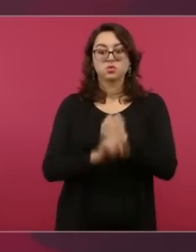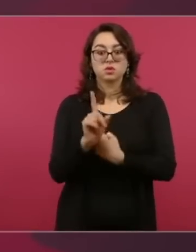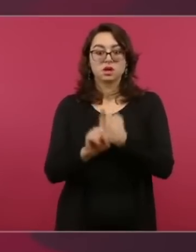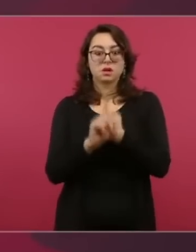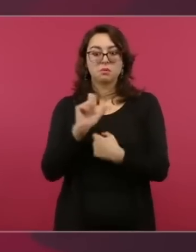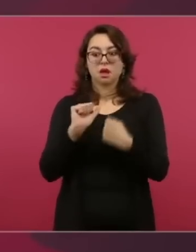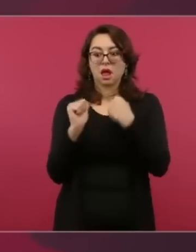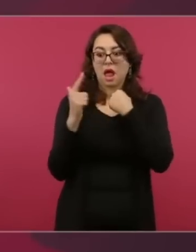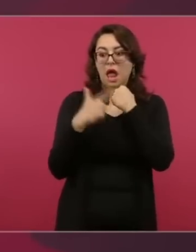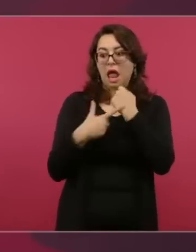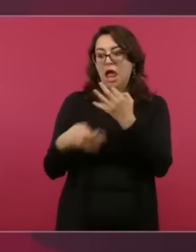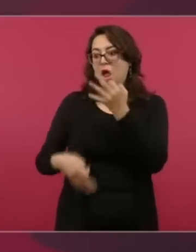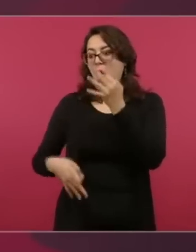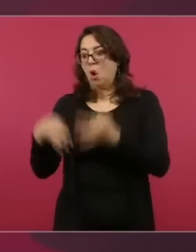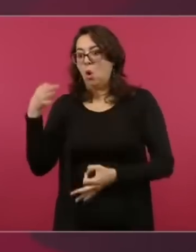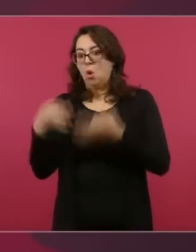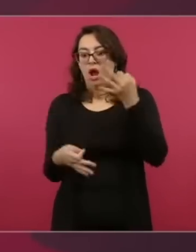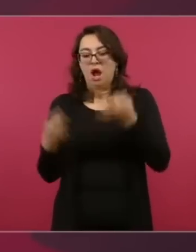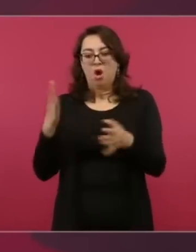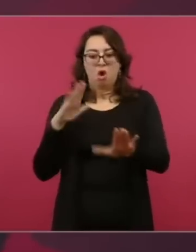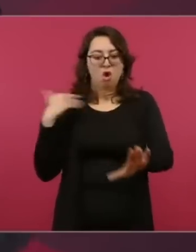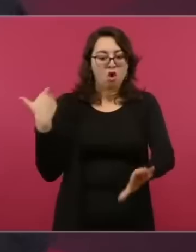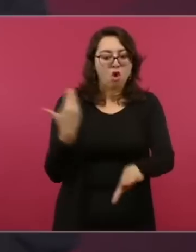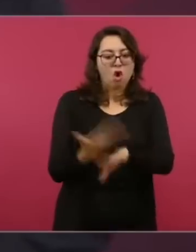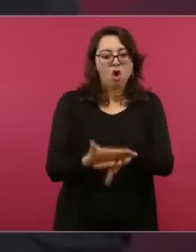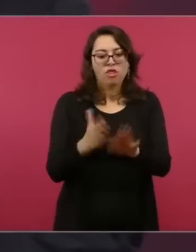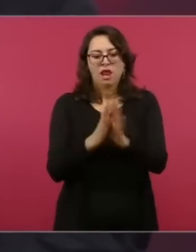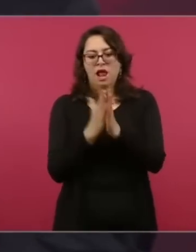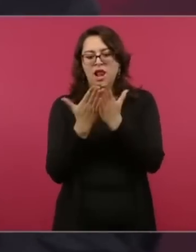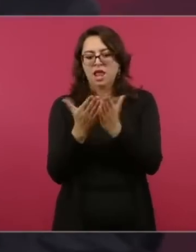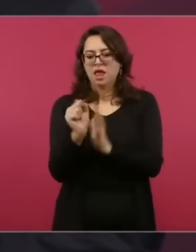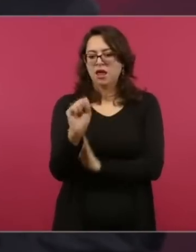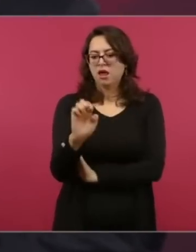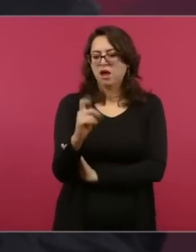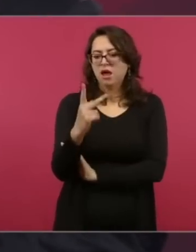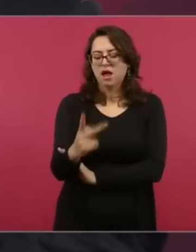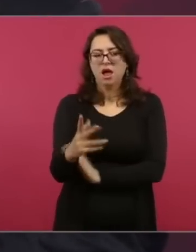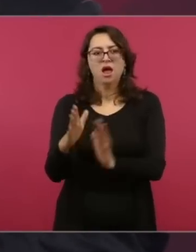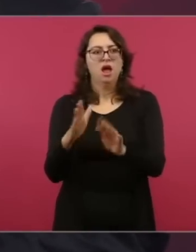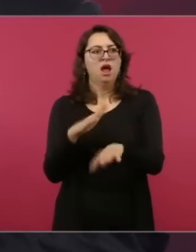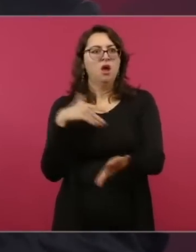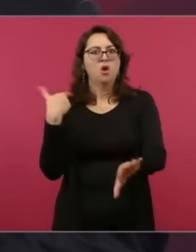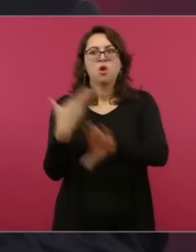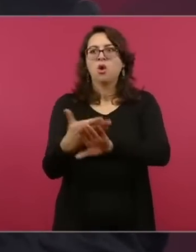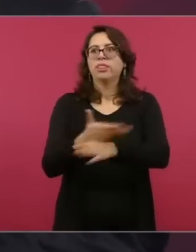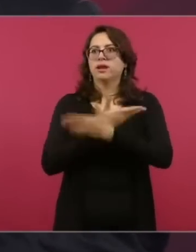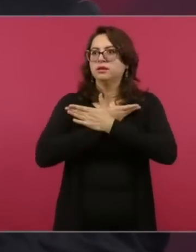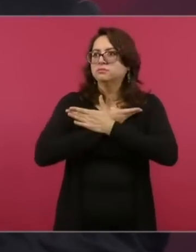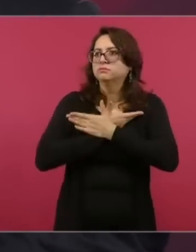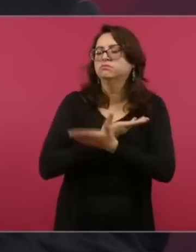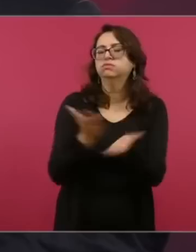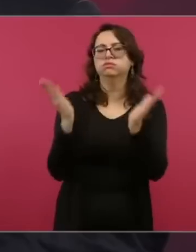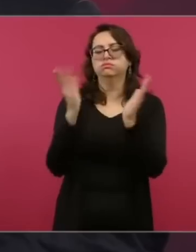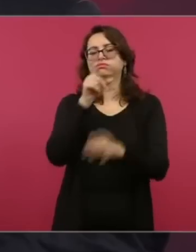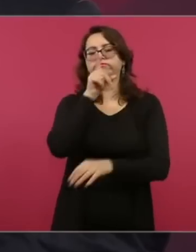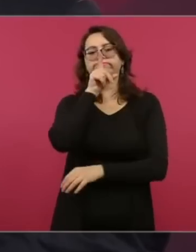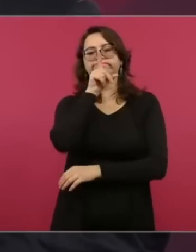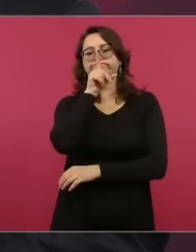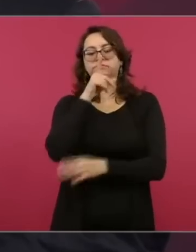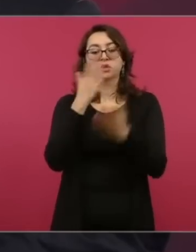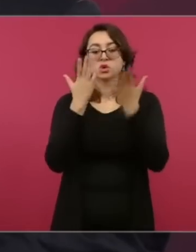amparo que impida el que se distribuyan los libros,